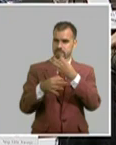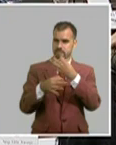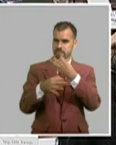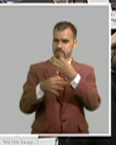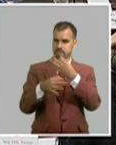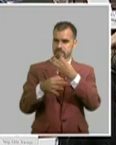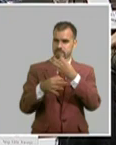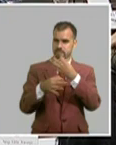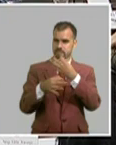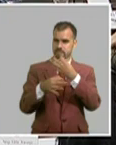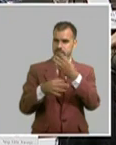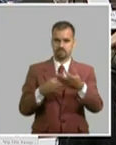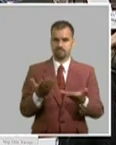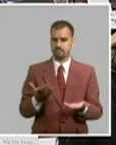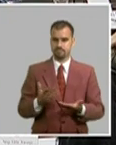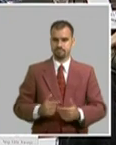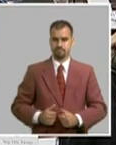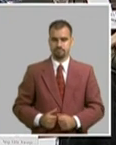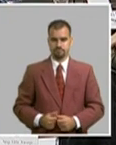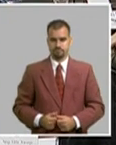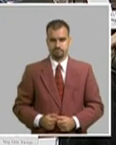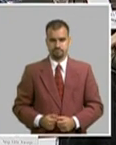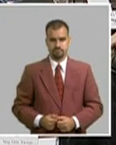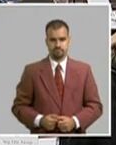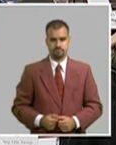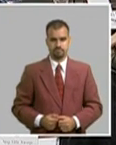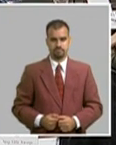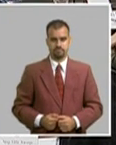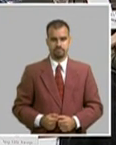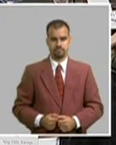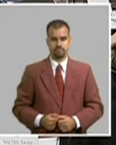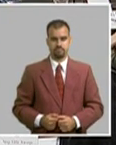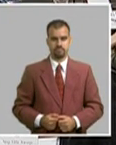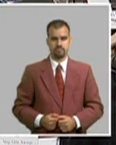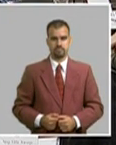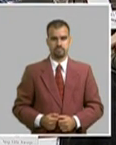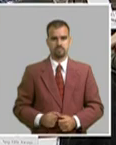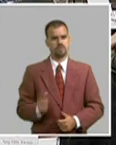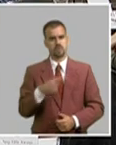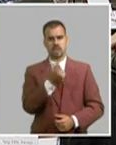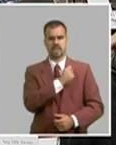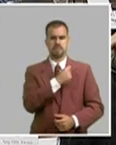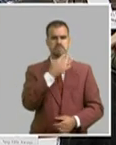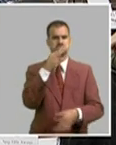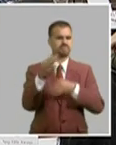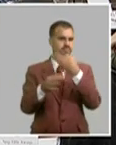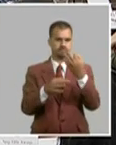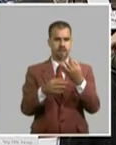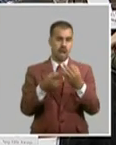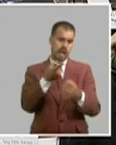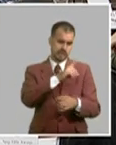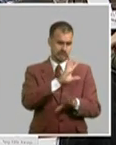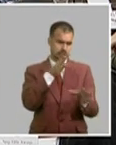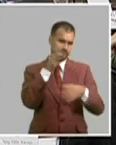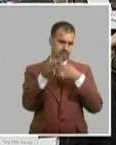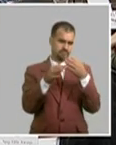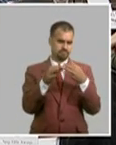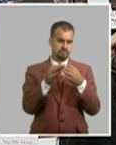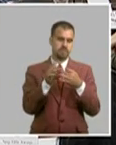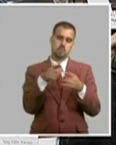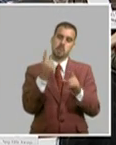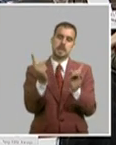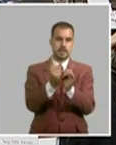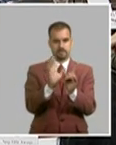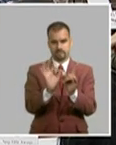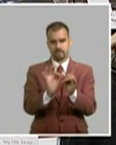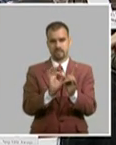Un que de alguna manera en la tarde de ayer se mencionó y está relacionada con la correcta aplicación de la política de